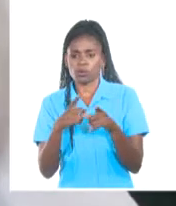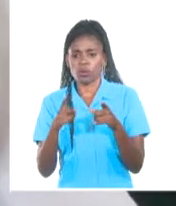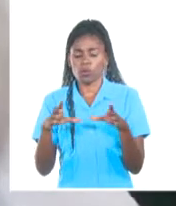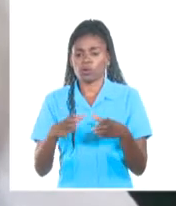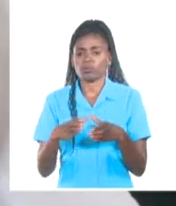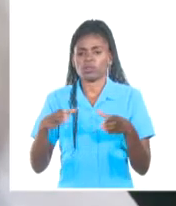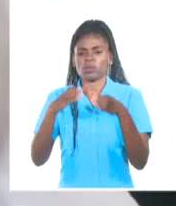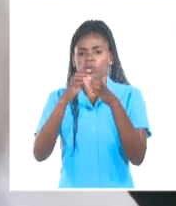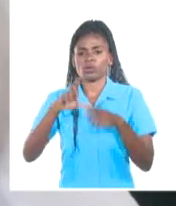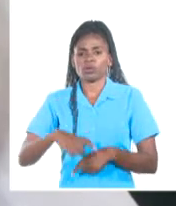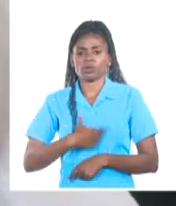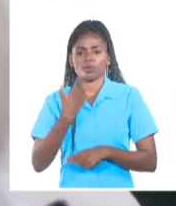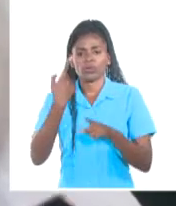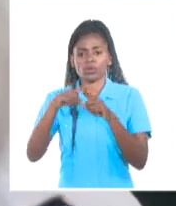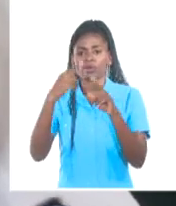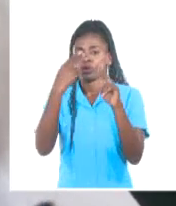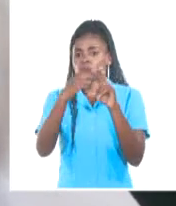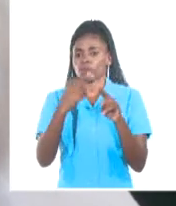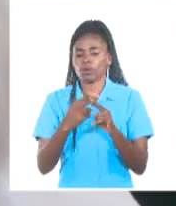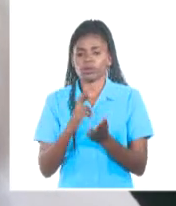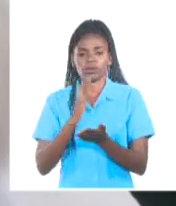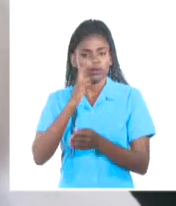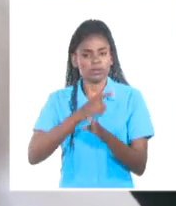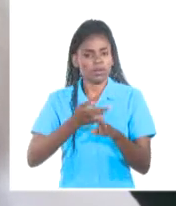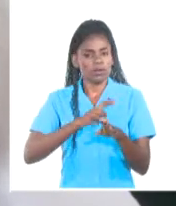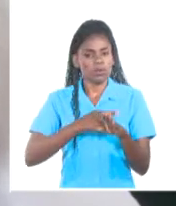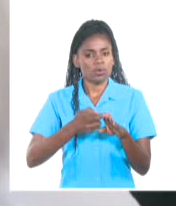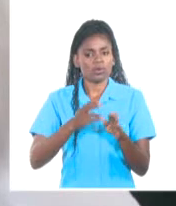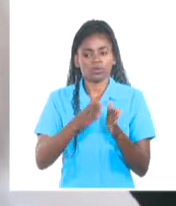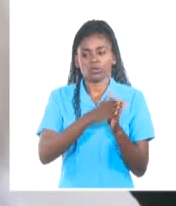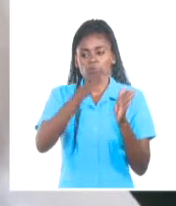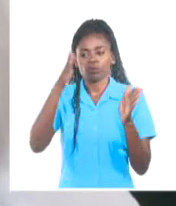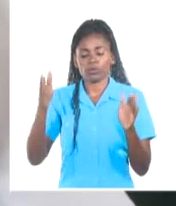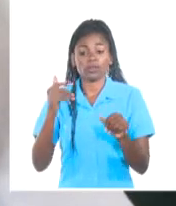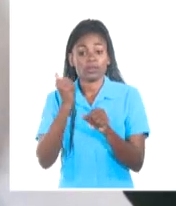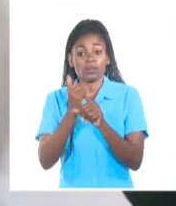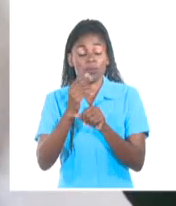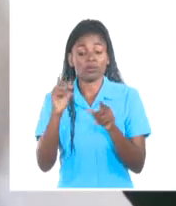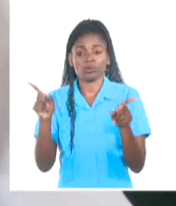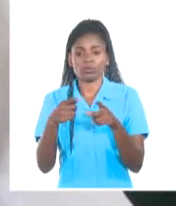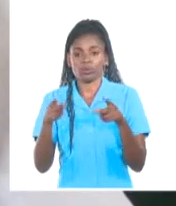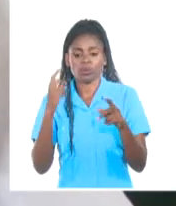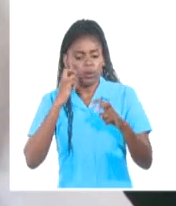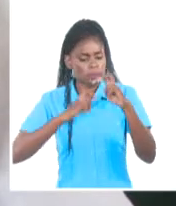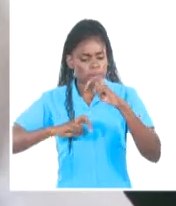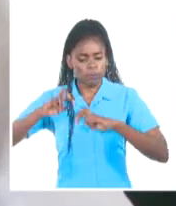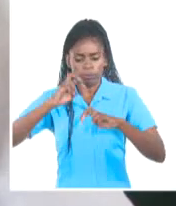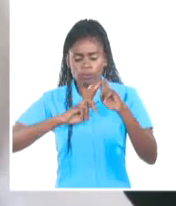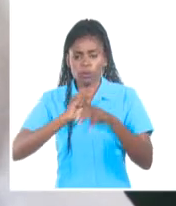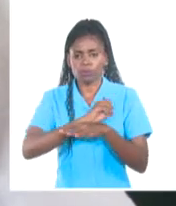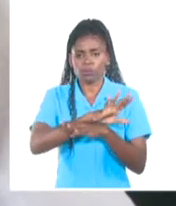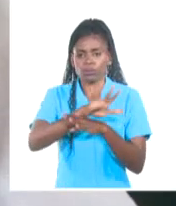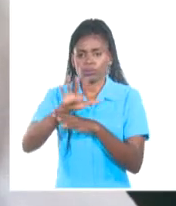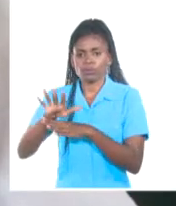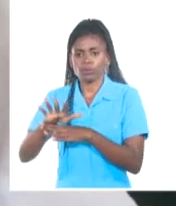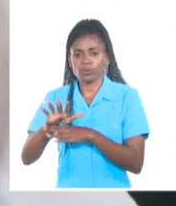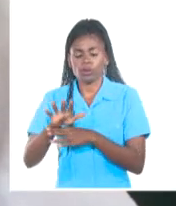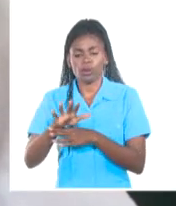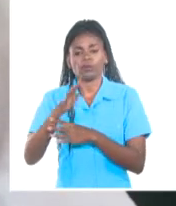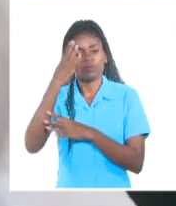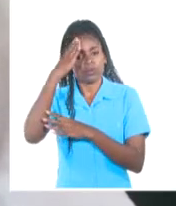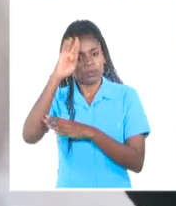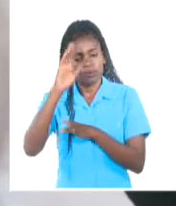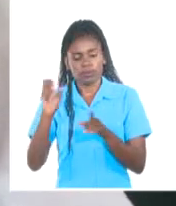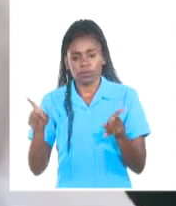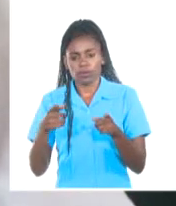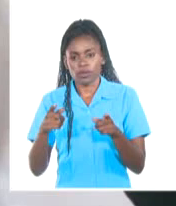Patrimonio Cultural y otros lauros en reconocimiento a su extensa y destacada labor como investigador y promotor de la música cubana. Por